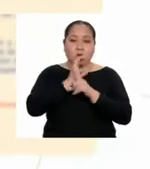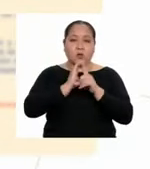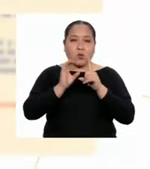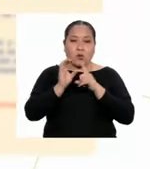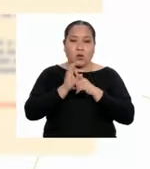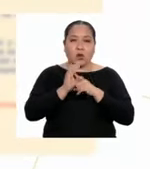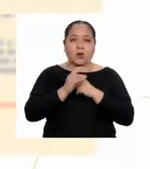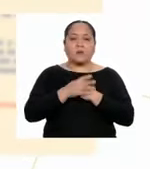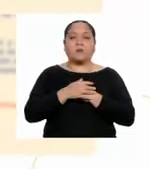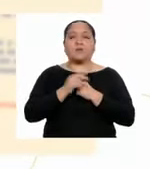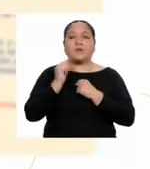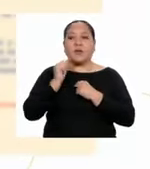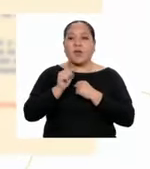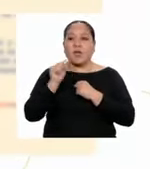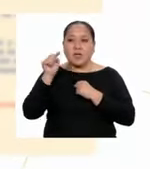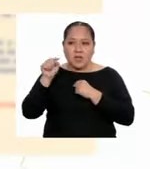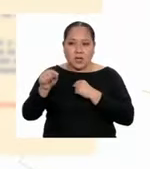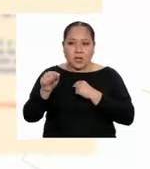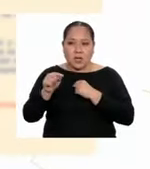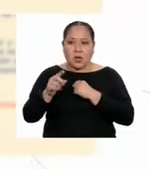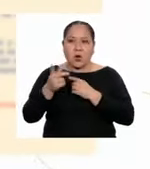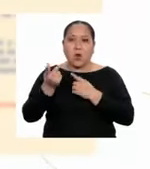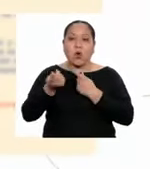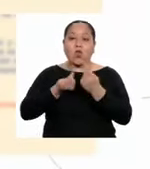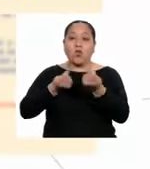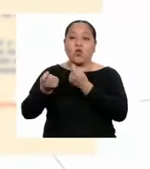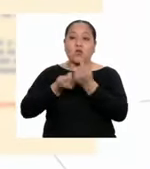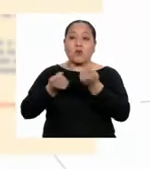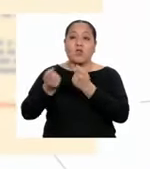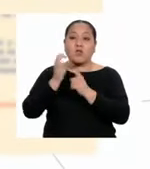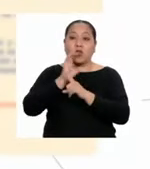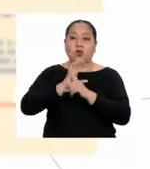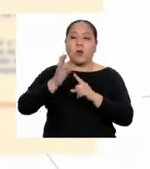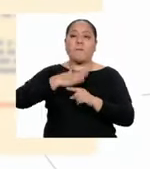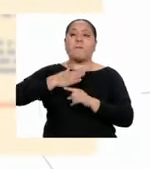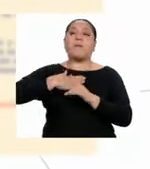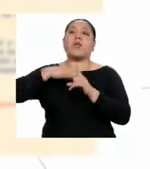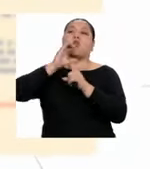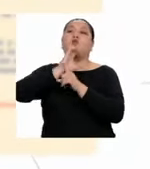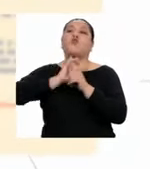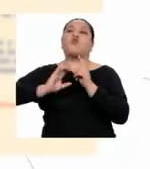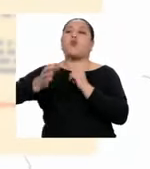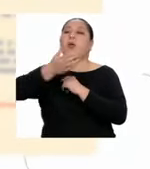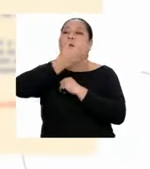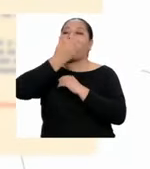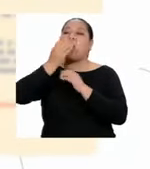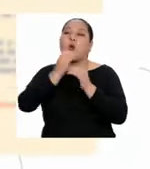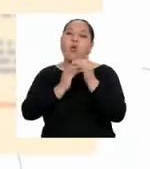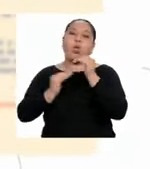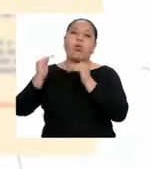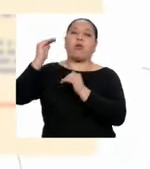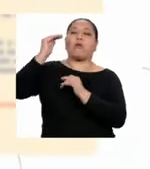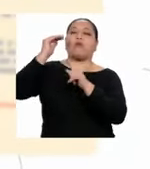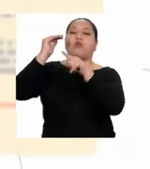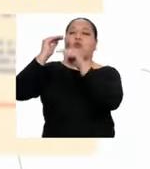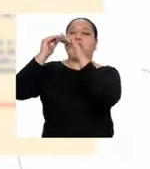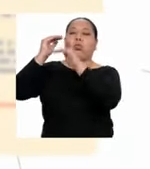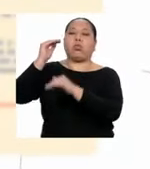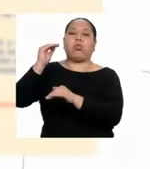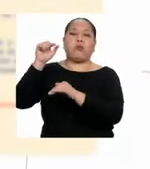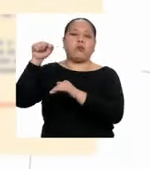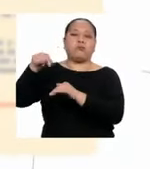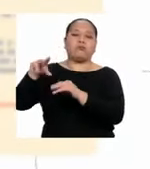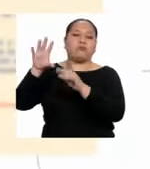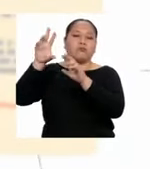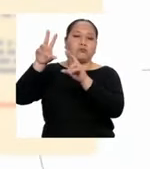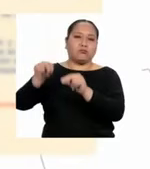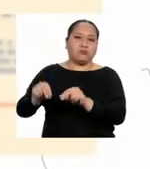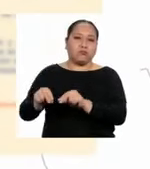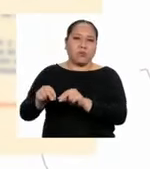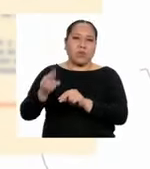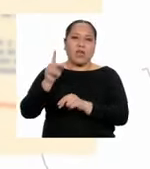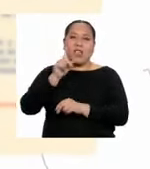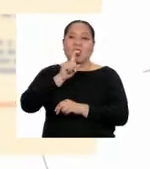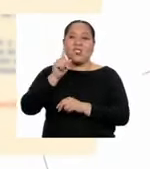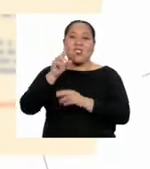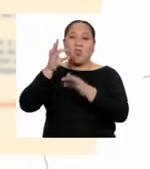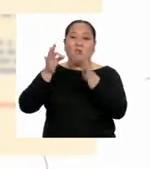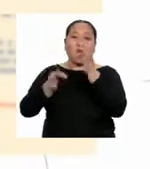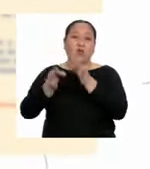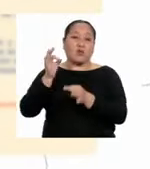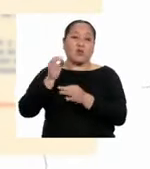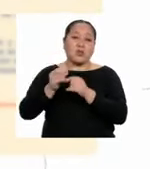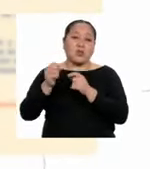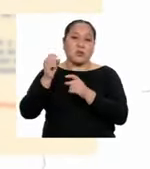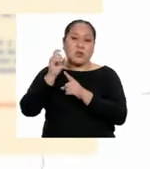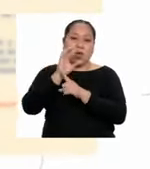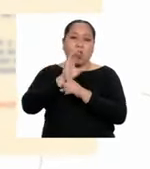injusticia cultural allí donde hay dominación cultural. La dominación y la injusticia, y no las diferencias